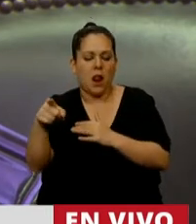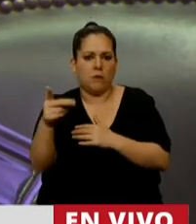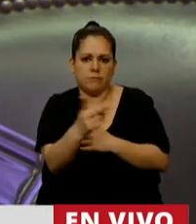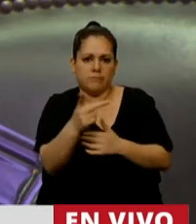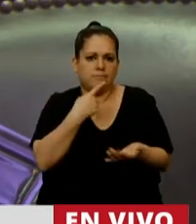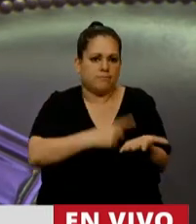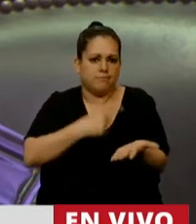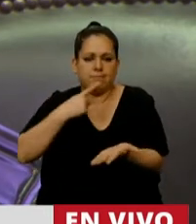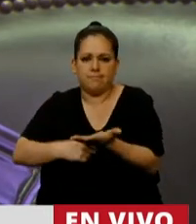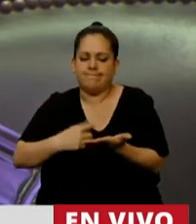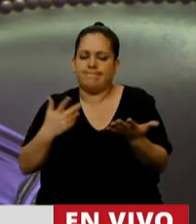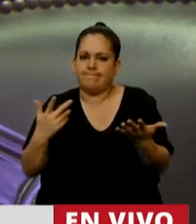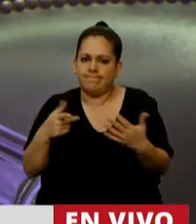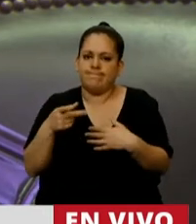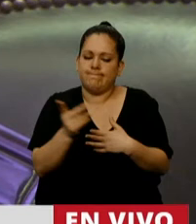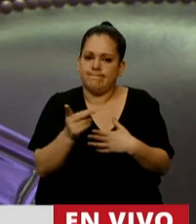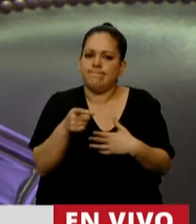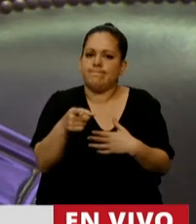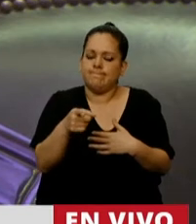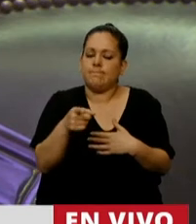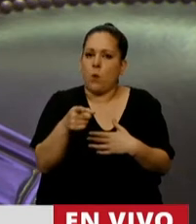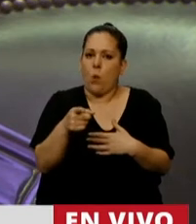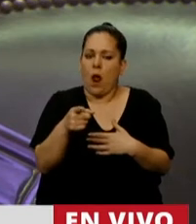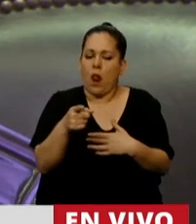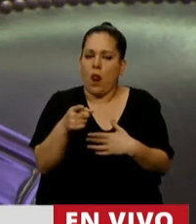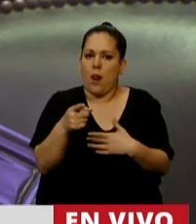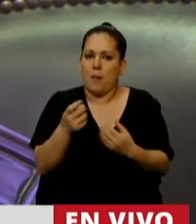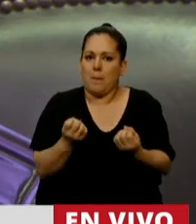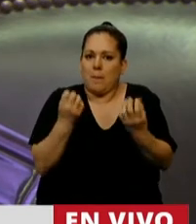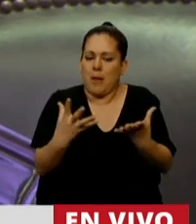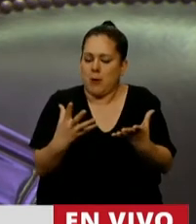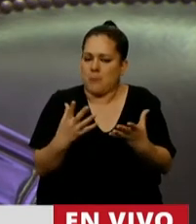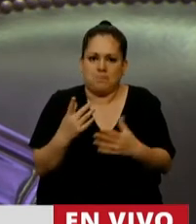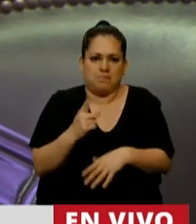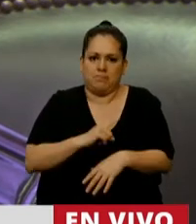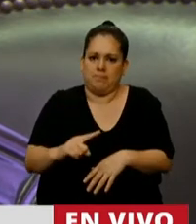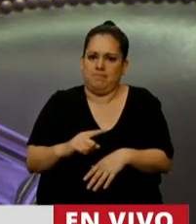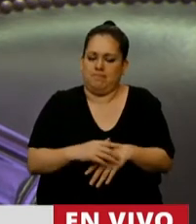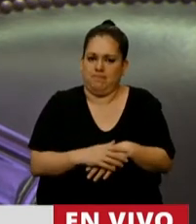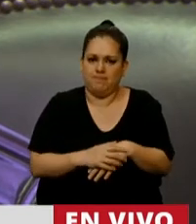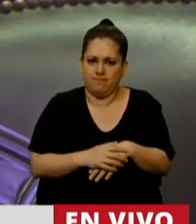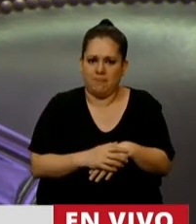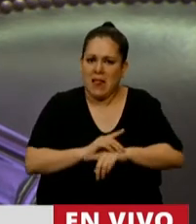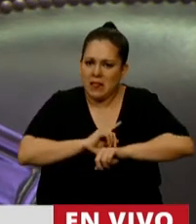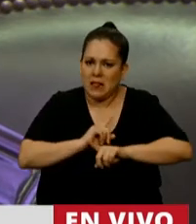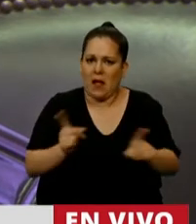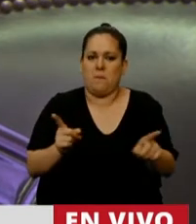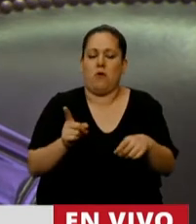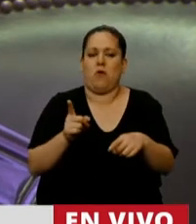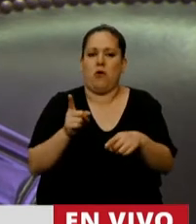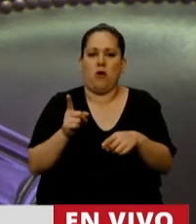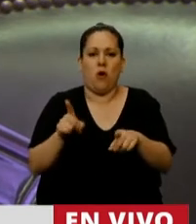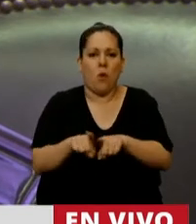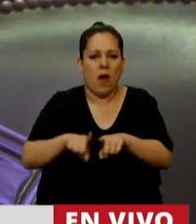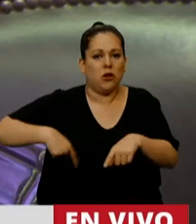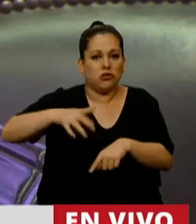permitido mejorar esta situación. Más aún, acentuado la inestabilidad